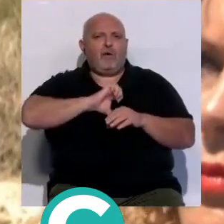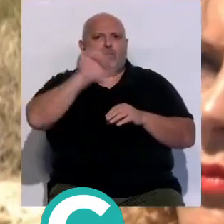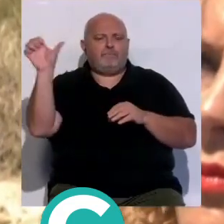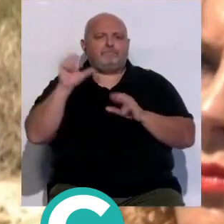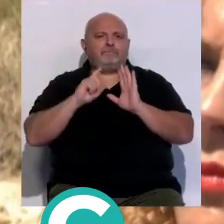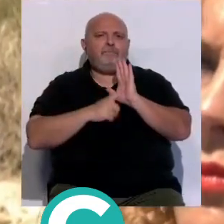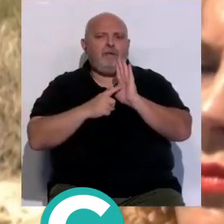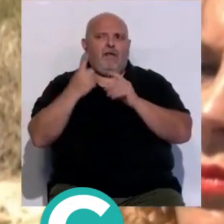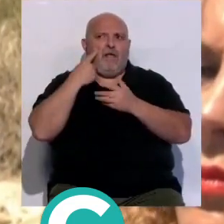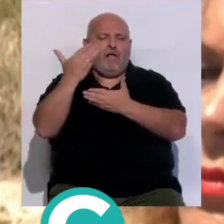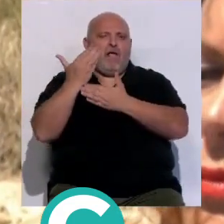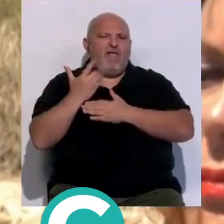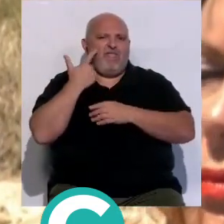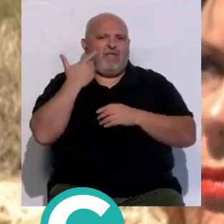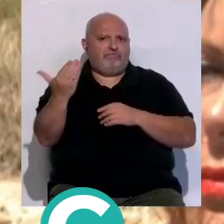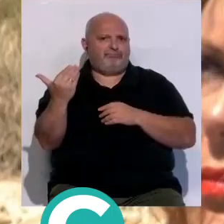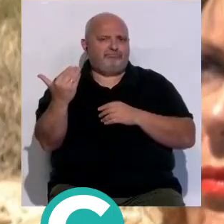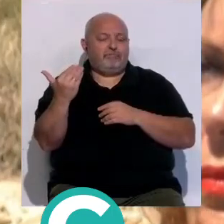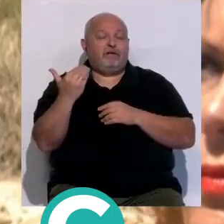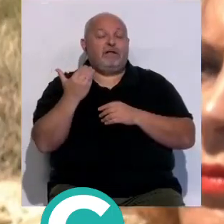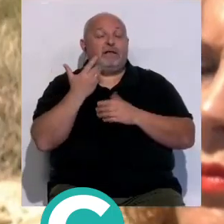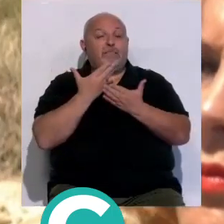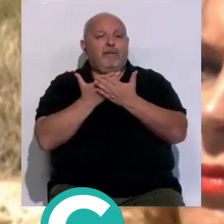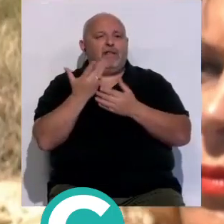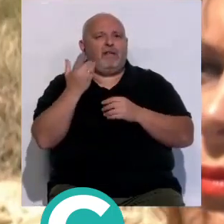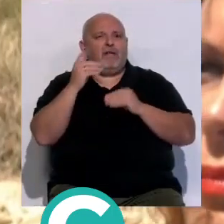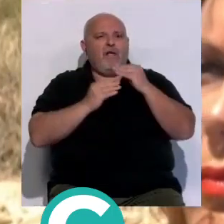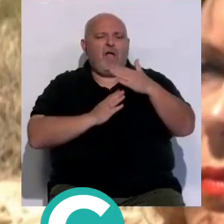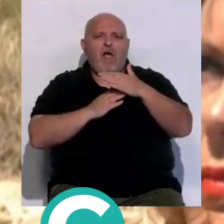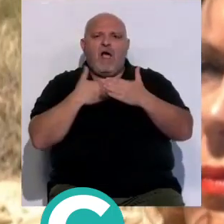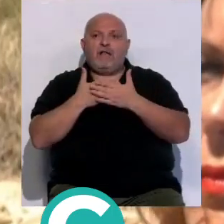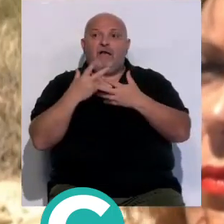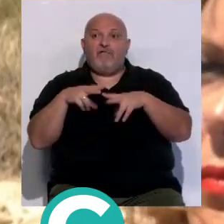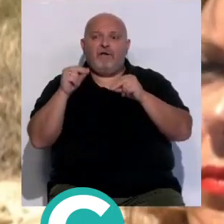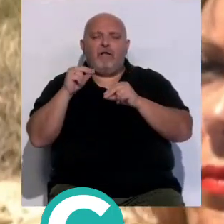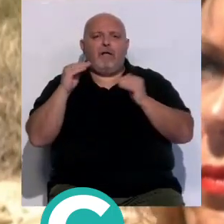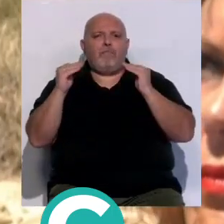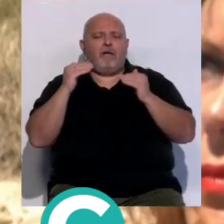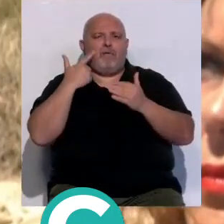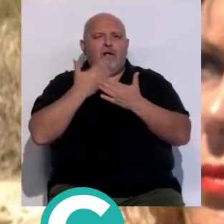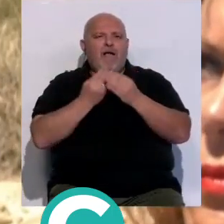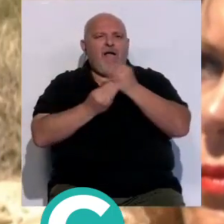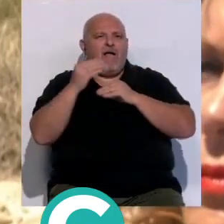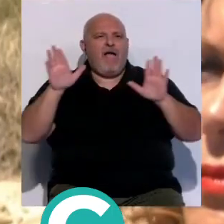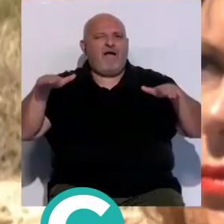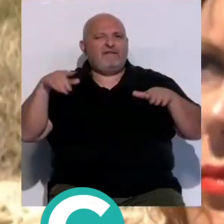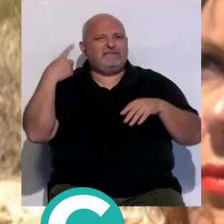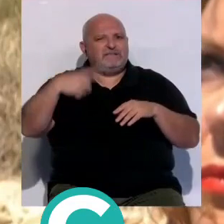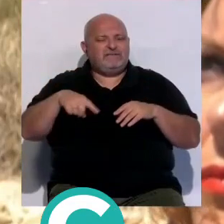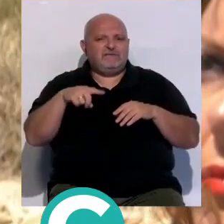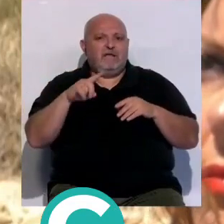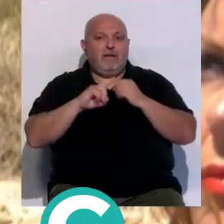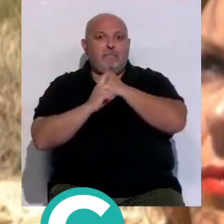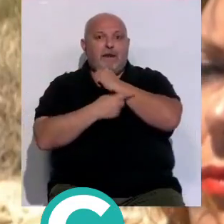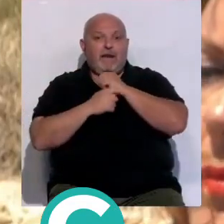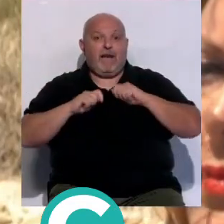legislación estatal exigimos que como poco se detengan las obras hasta que finalice el periodo de cría de las aves que se están reproduciendo tanto en